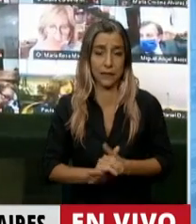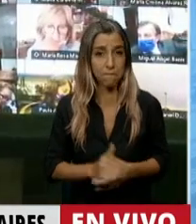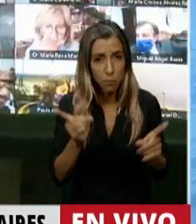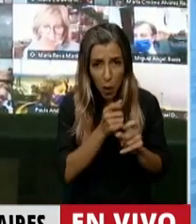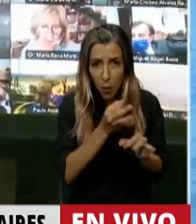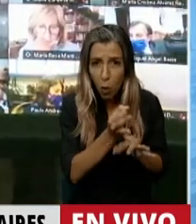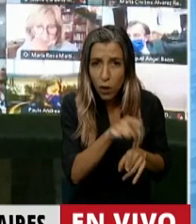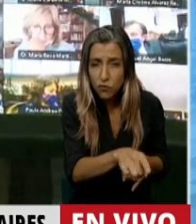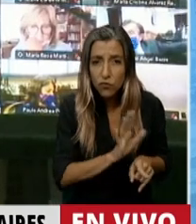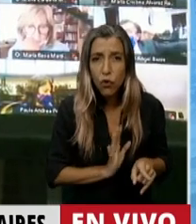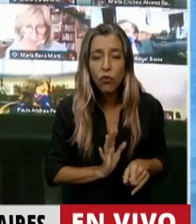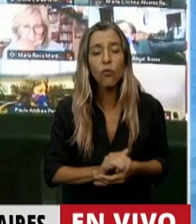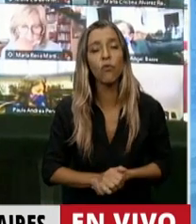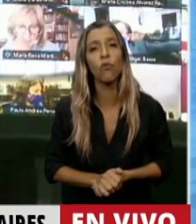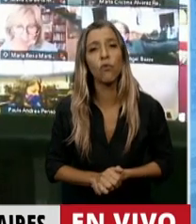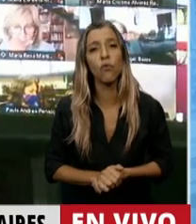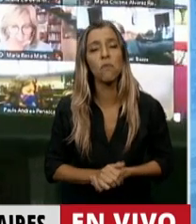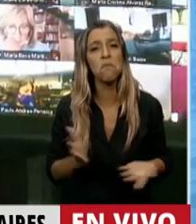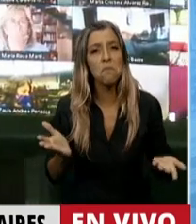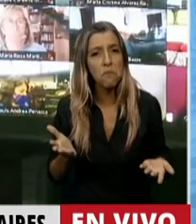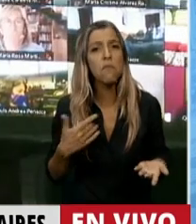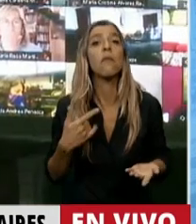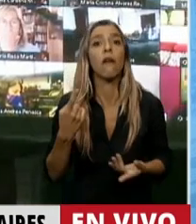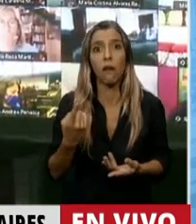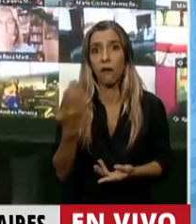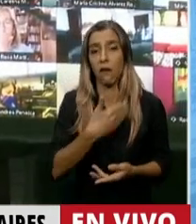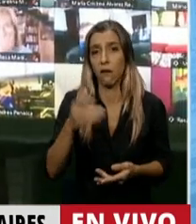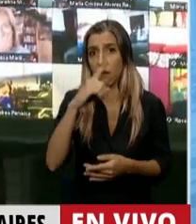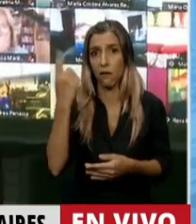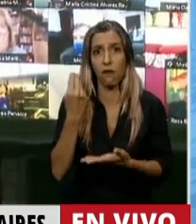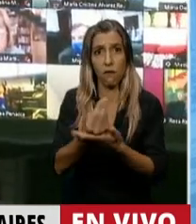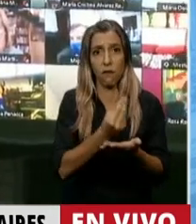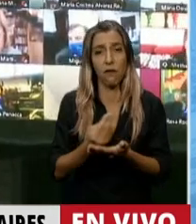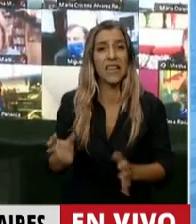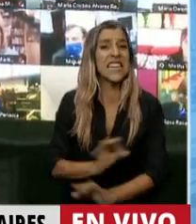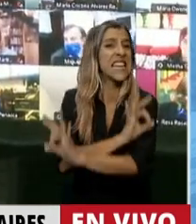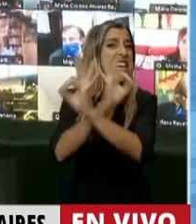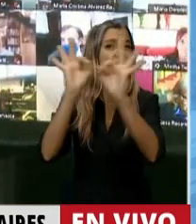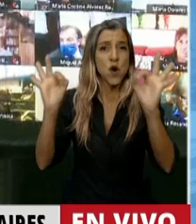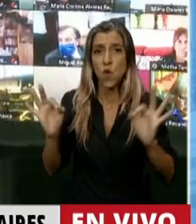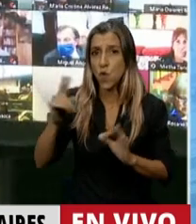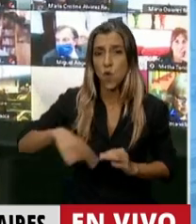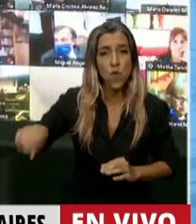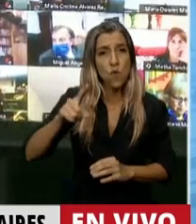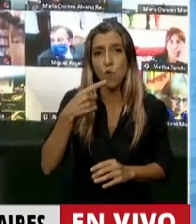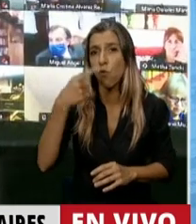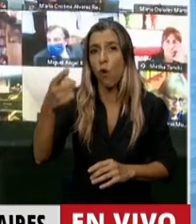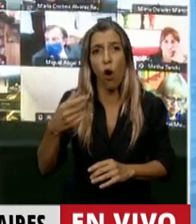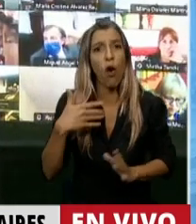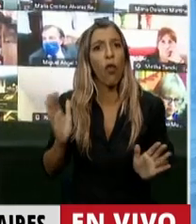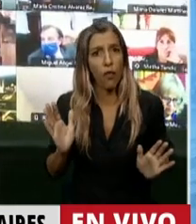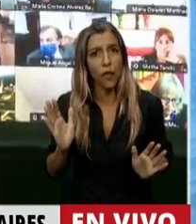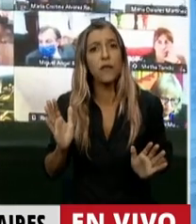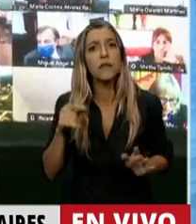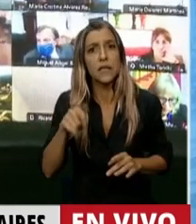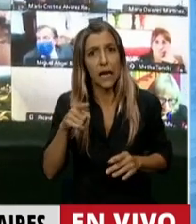un problema de educación que ningún funcionario del Gobierno Nacional hasta ahora ha dicho que cancelan